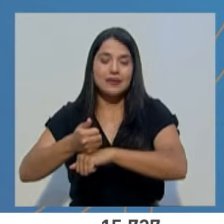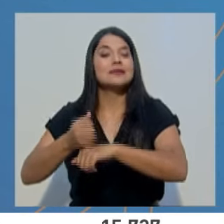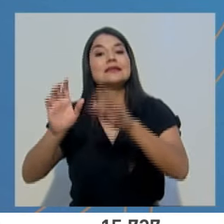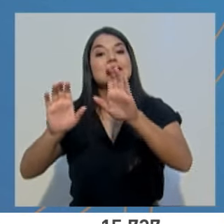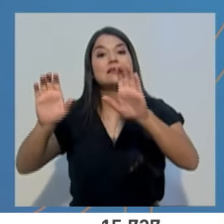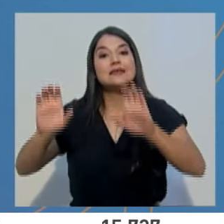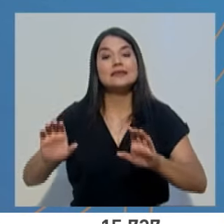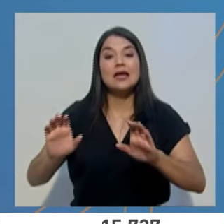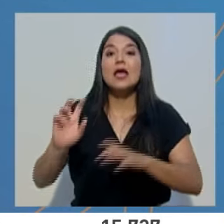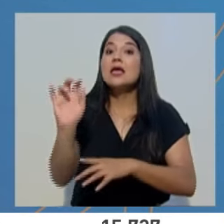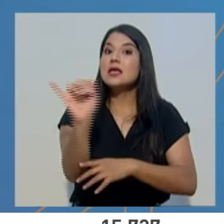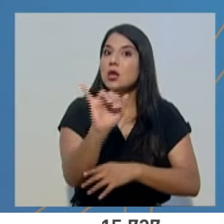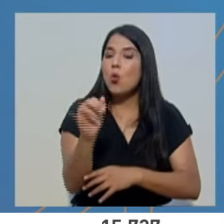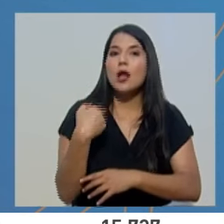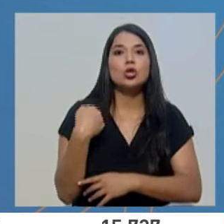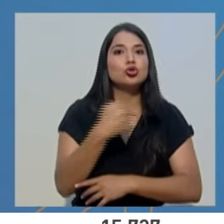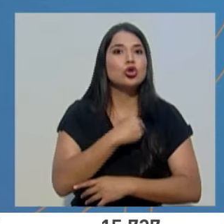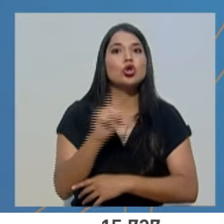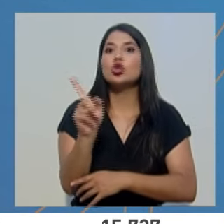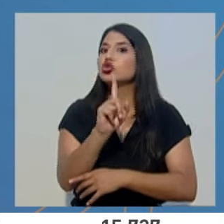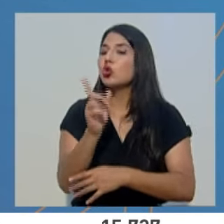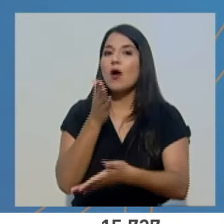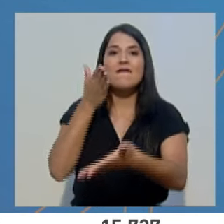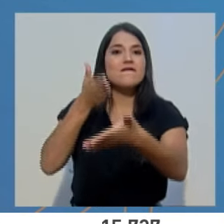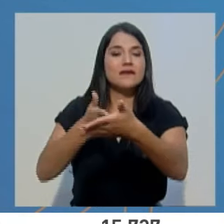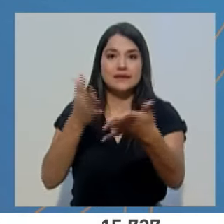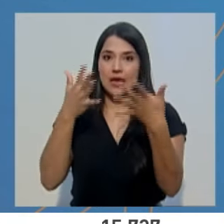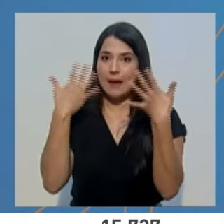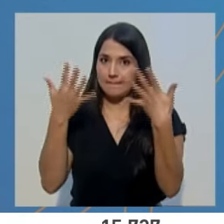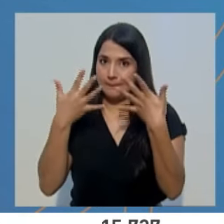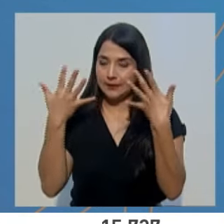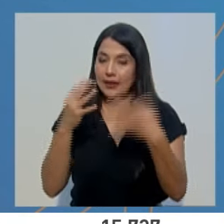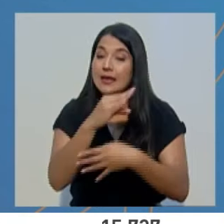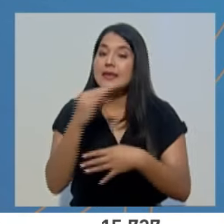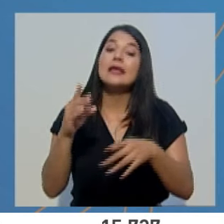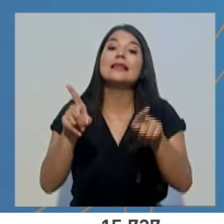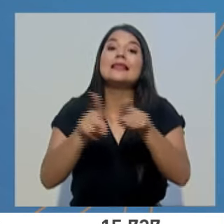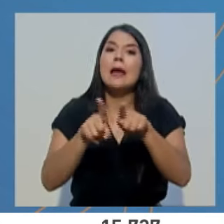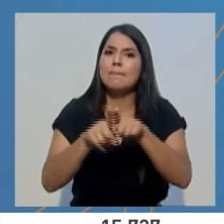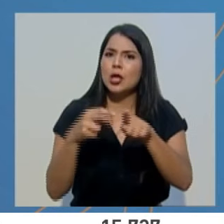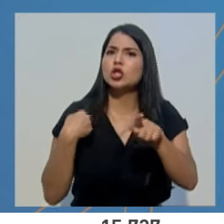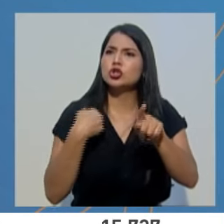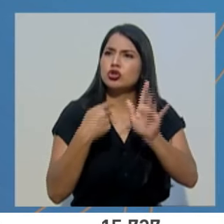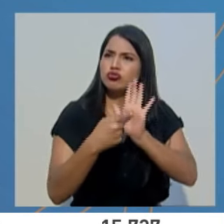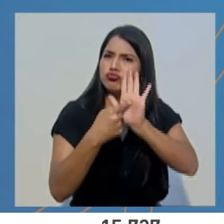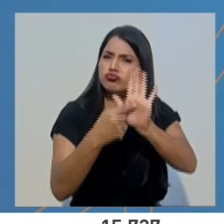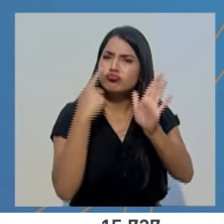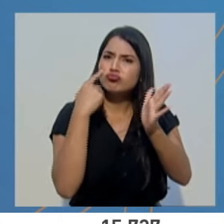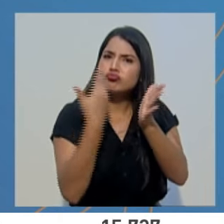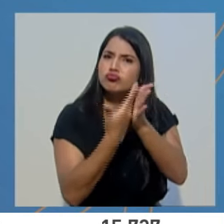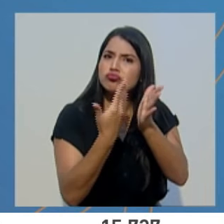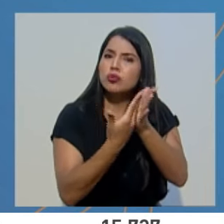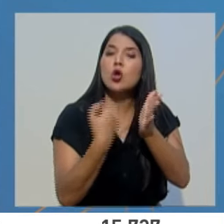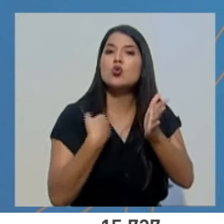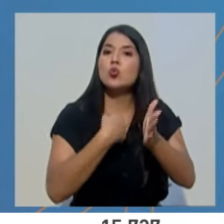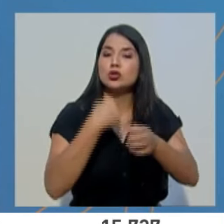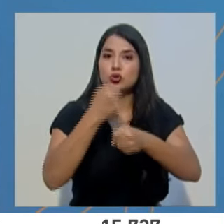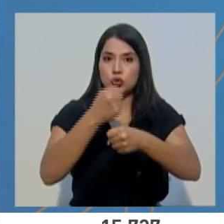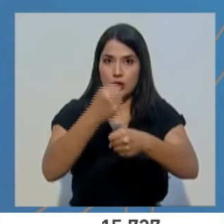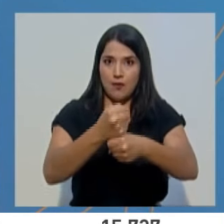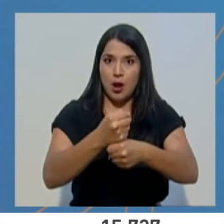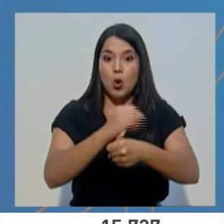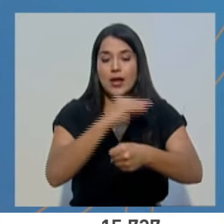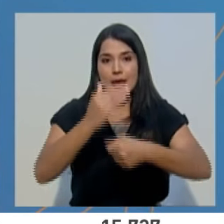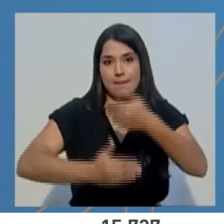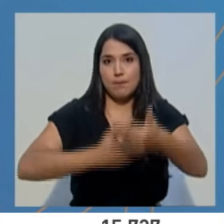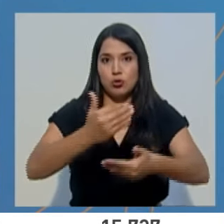nuestra unidad no deja huella ambiental y además documentamos claramente nuestras operaciones. Un